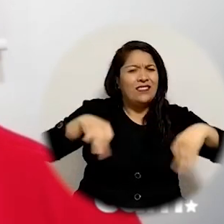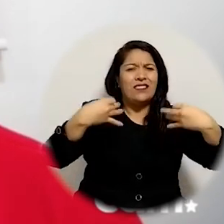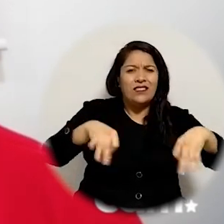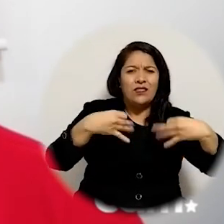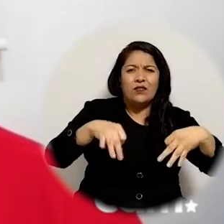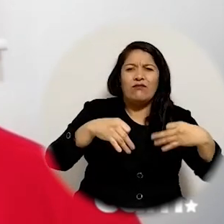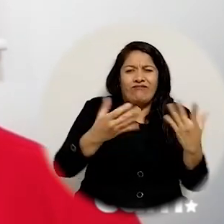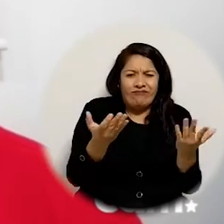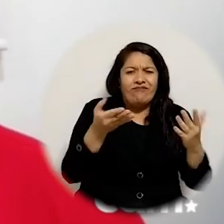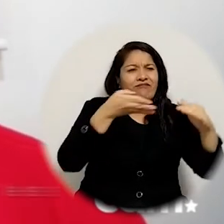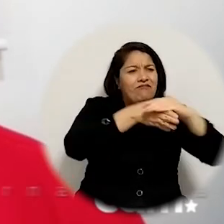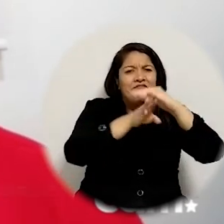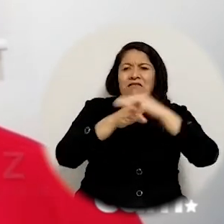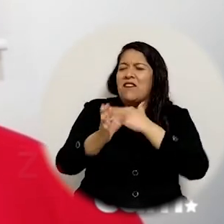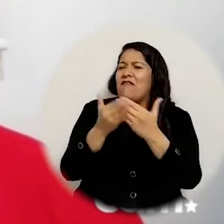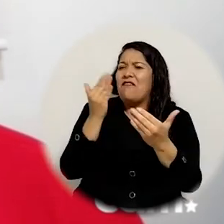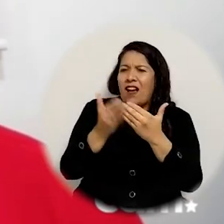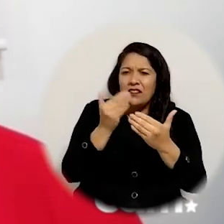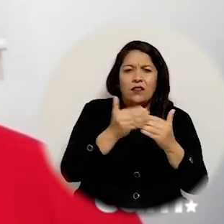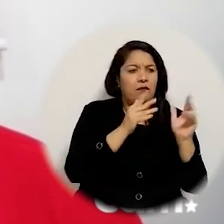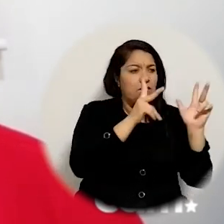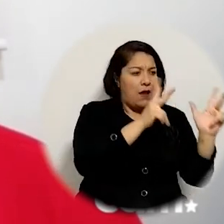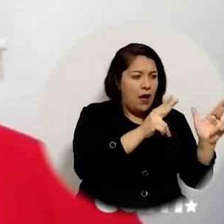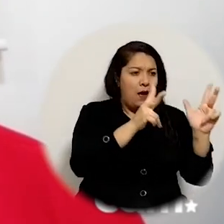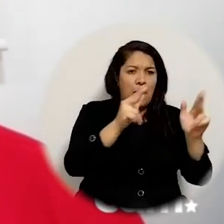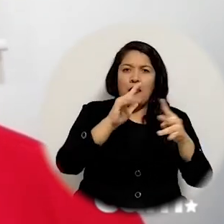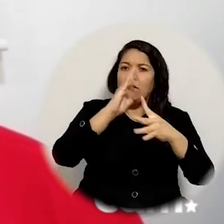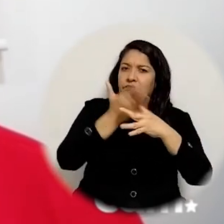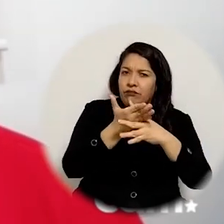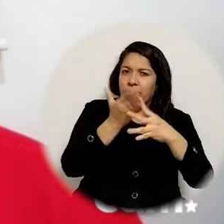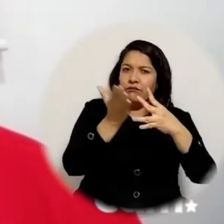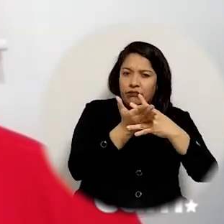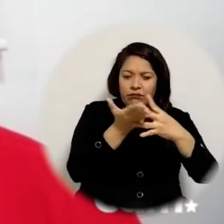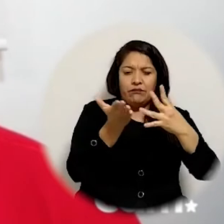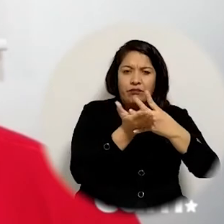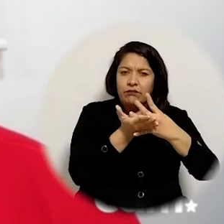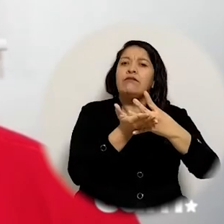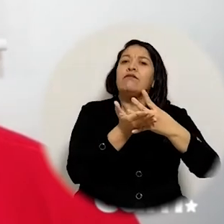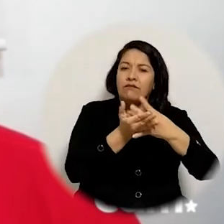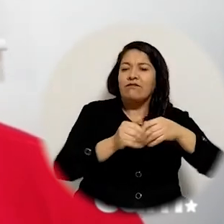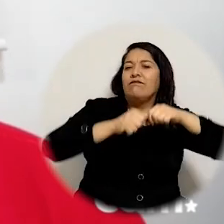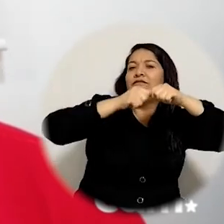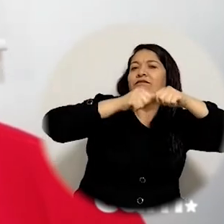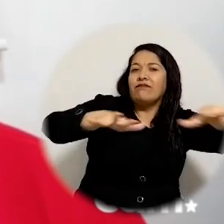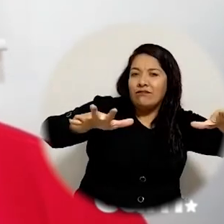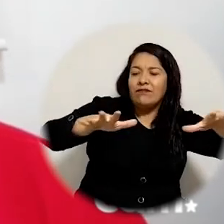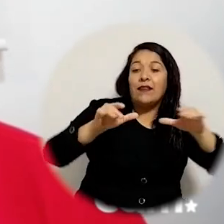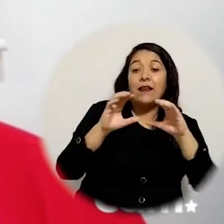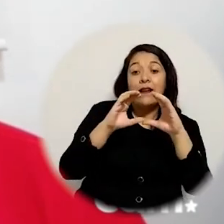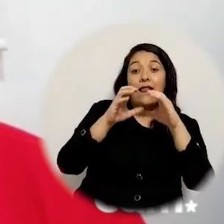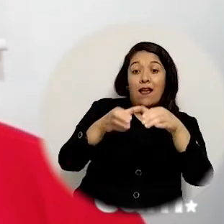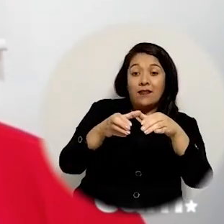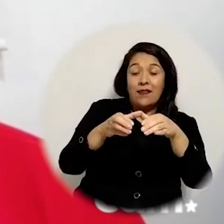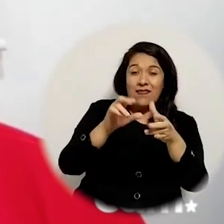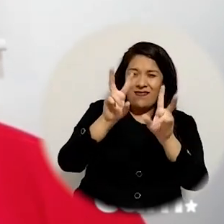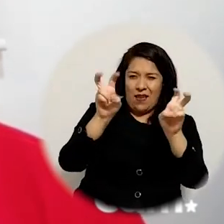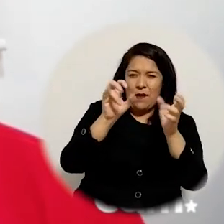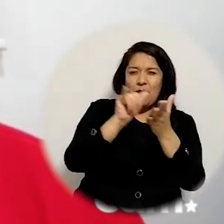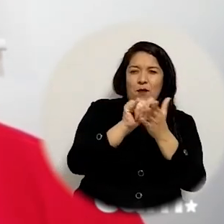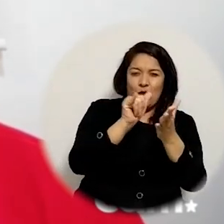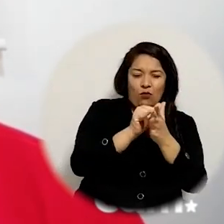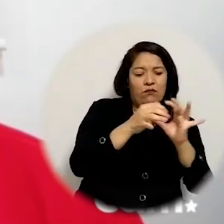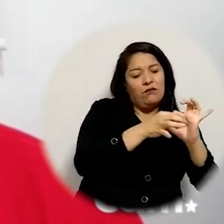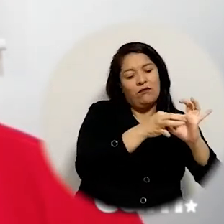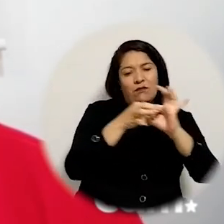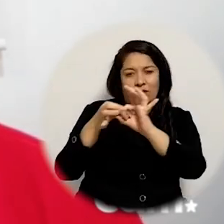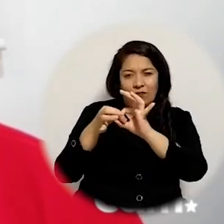link es muy sencillo de acceder a cada uno de los episodios cada sesión sincrónica cada semana les comparto el material de clase y en